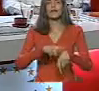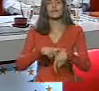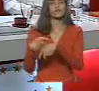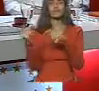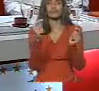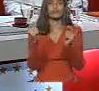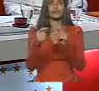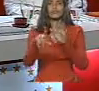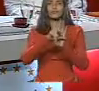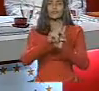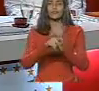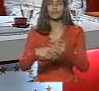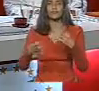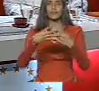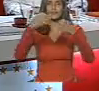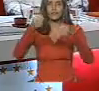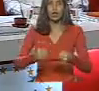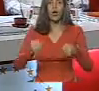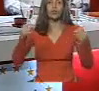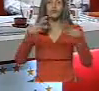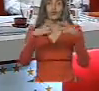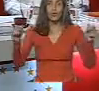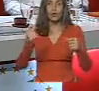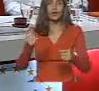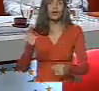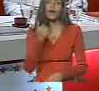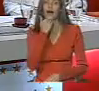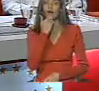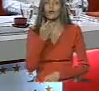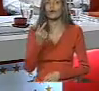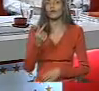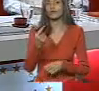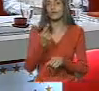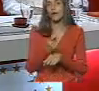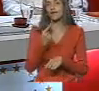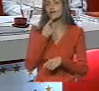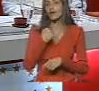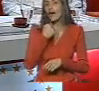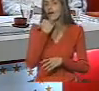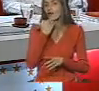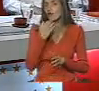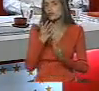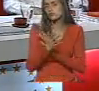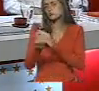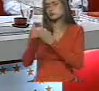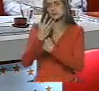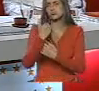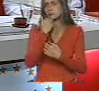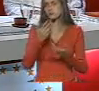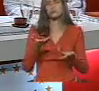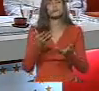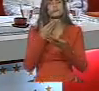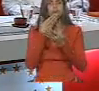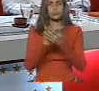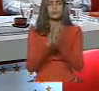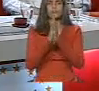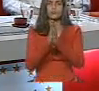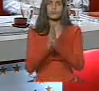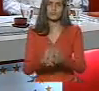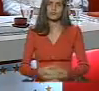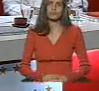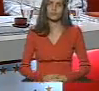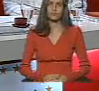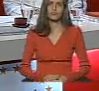debatir el Código Penitenciario. Todo el que tenga algo que decir con relación al Código Penitenciario, por favor participe.